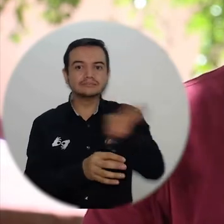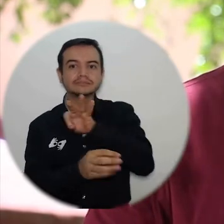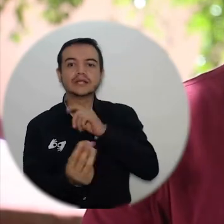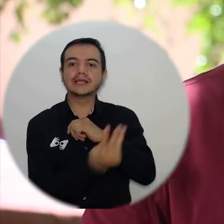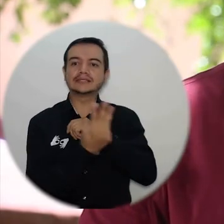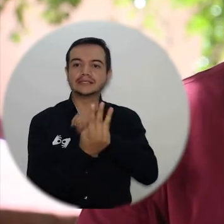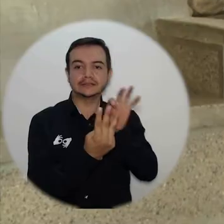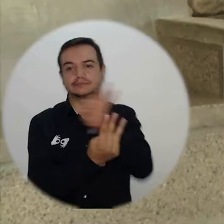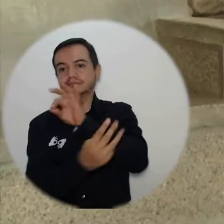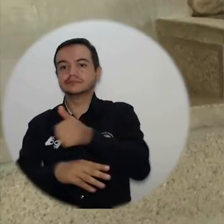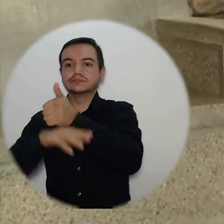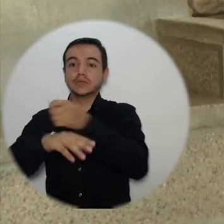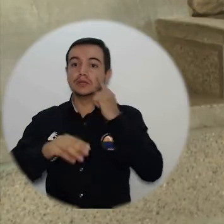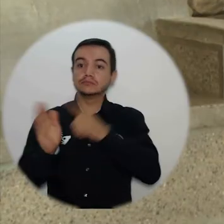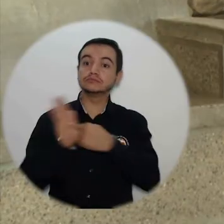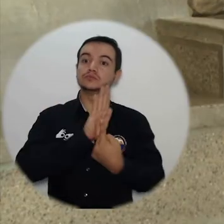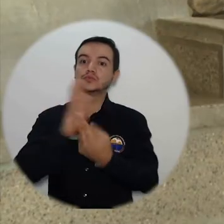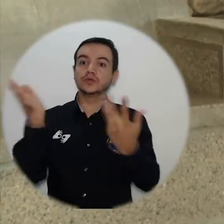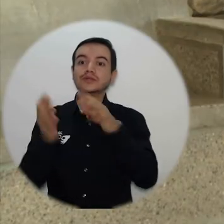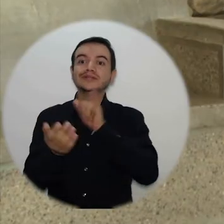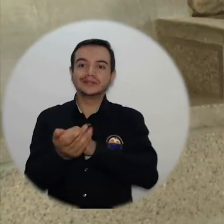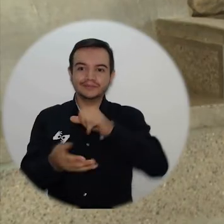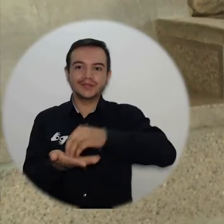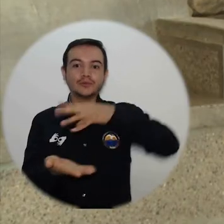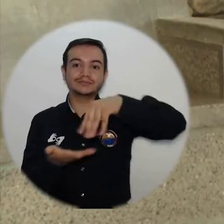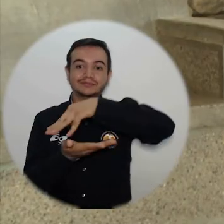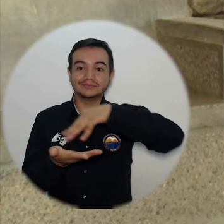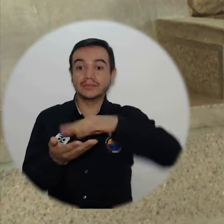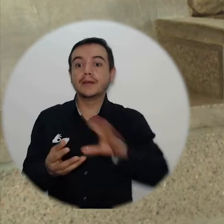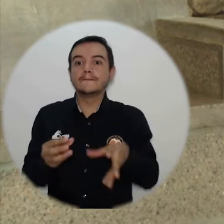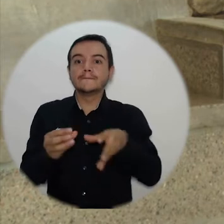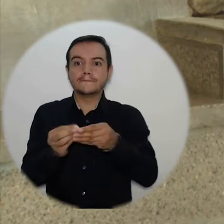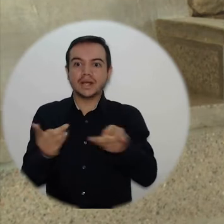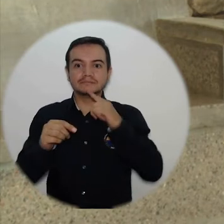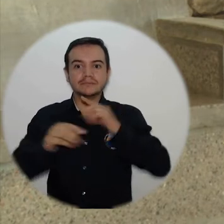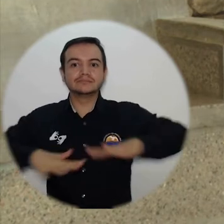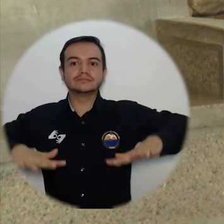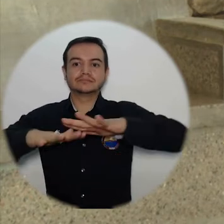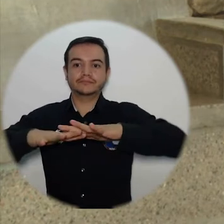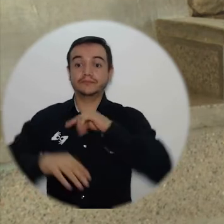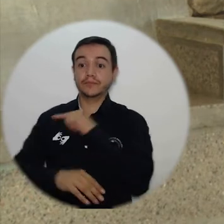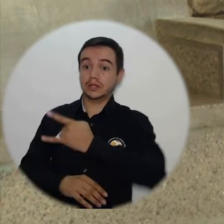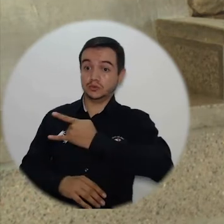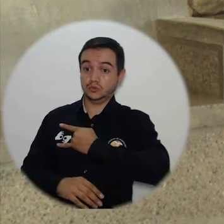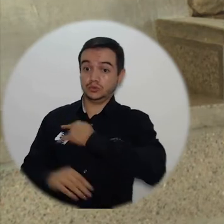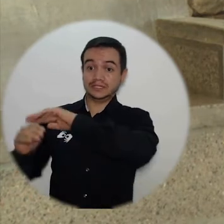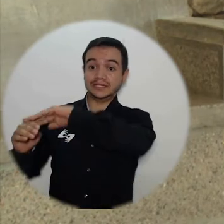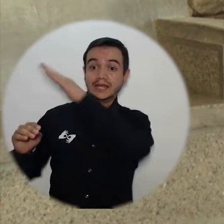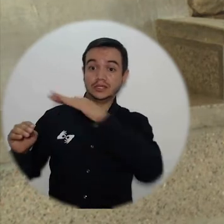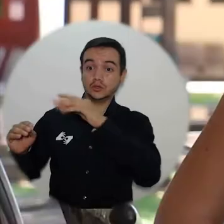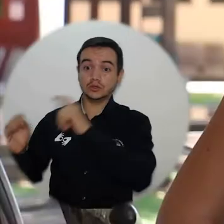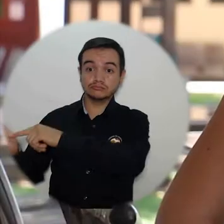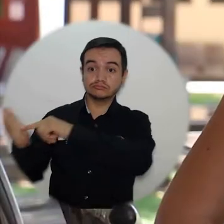en el departamento y la región. De acuerdo a los resultados entregados por la Universidad de Antioquia, institución encargada de la administración del aplicativo de votación